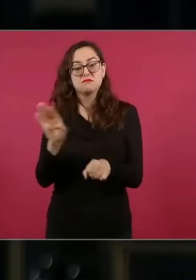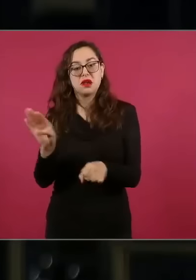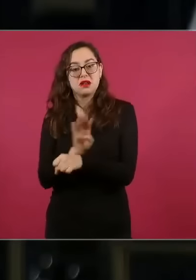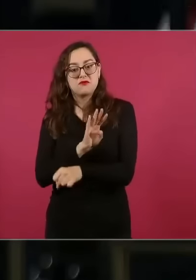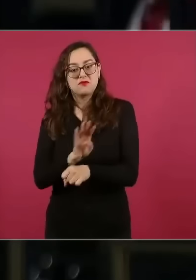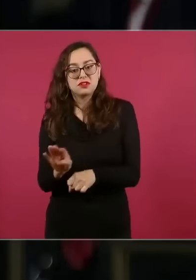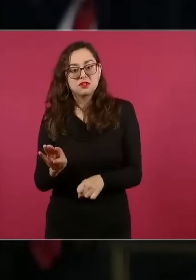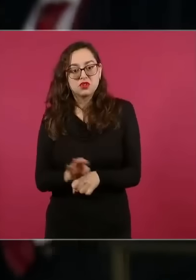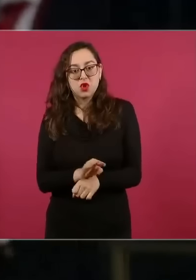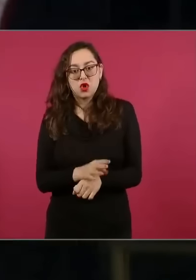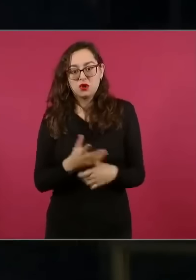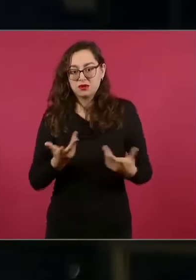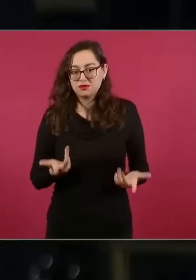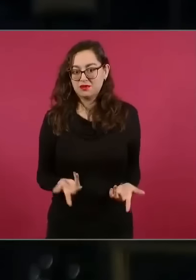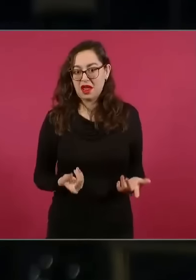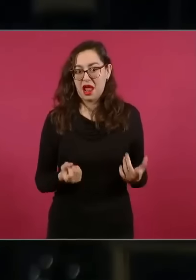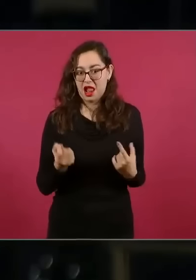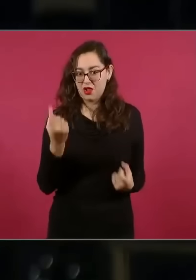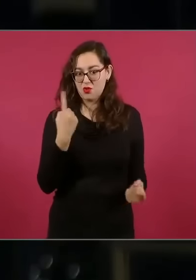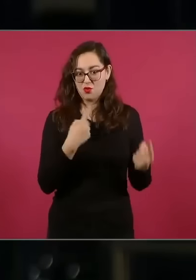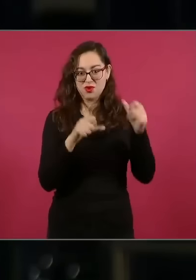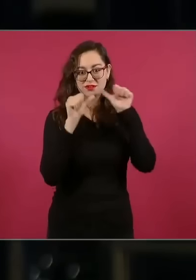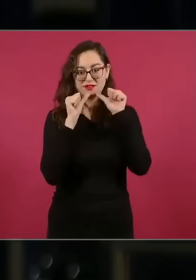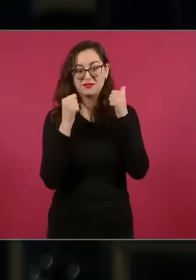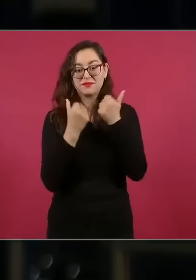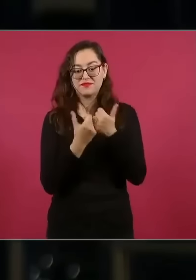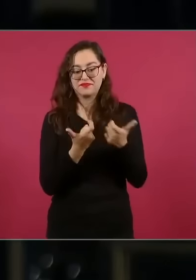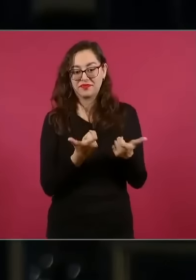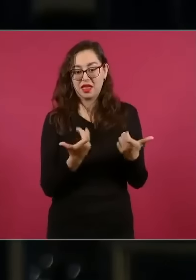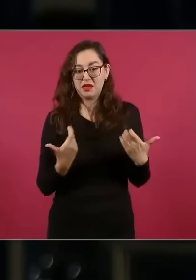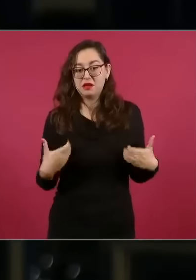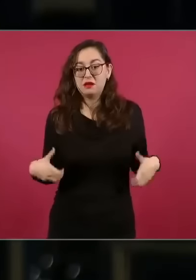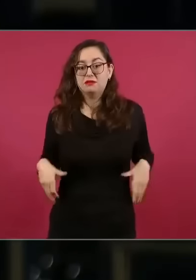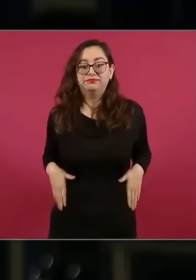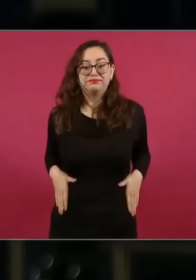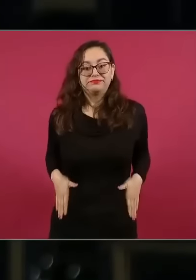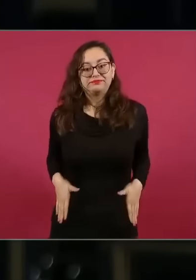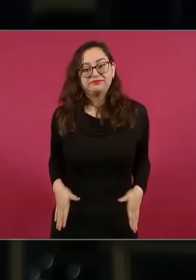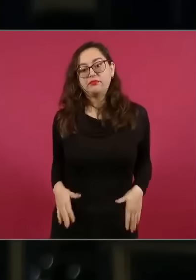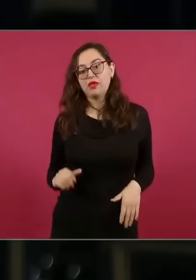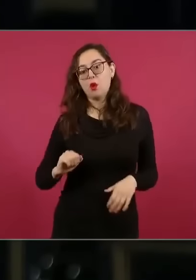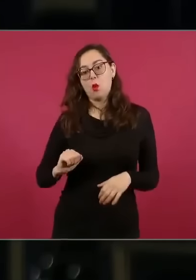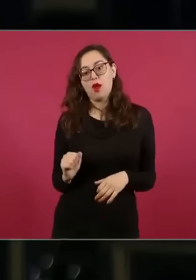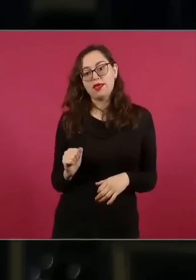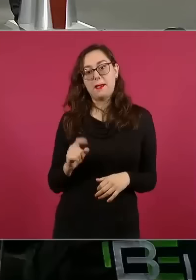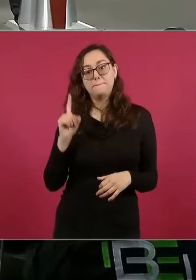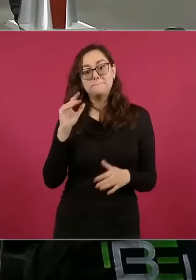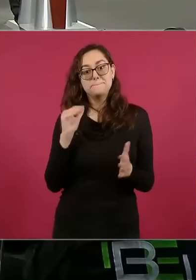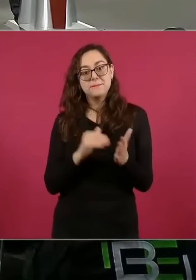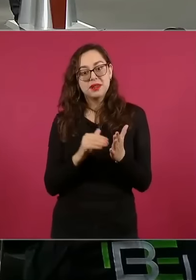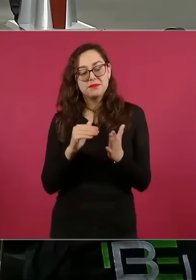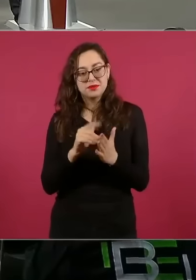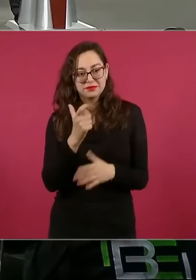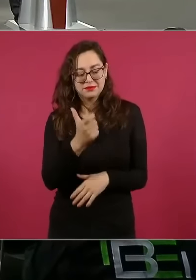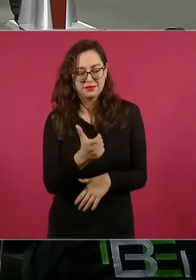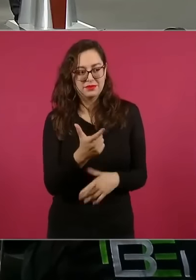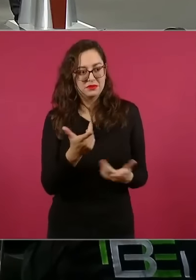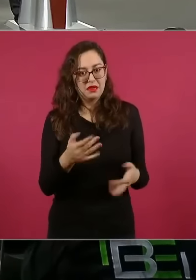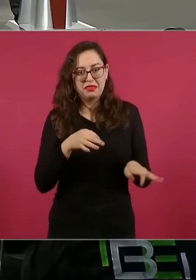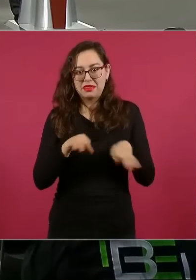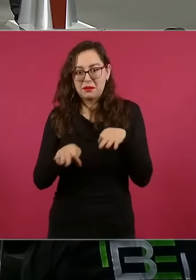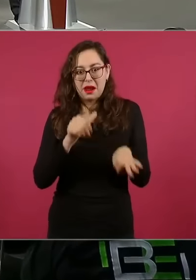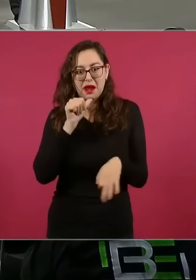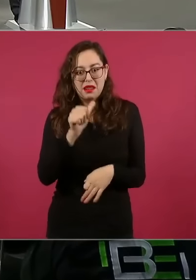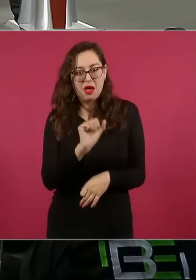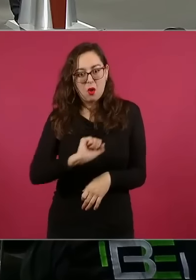que tienen un guardadito de hasta mil millones de pesos o más que las hay pues que lo devuelvan entonces a la